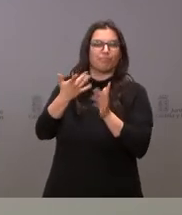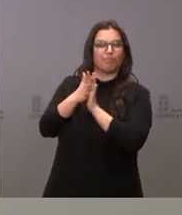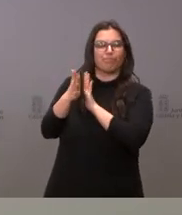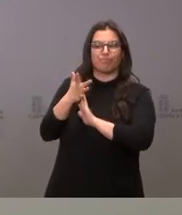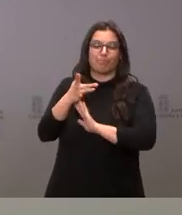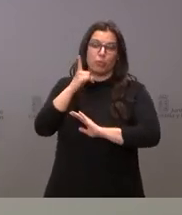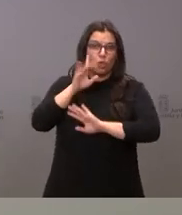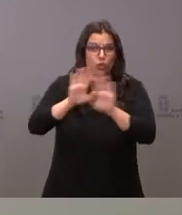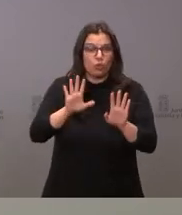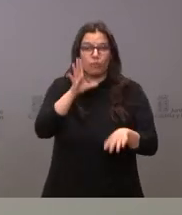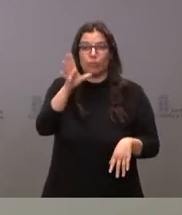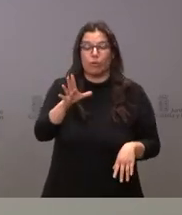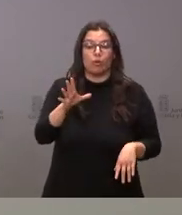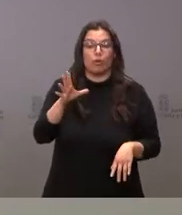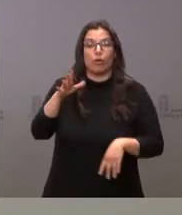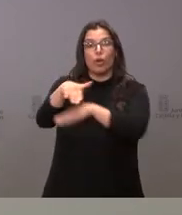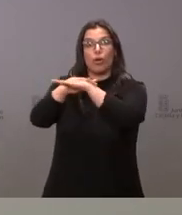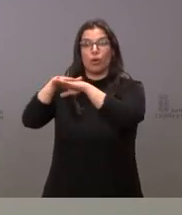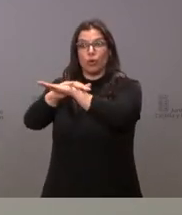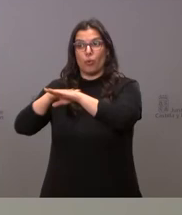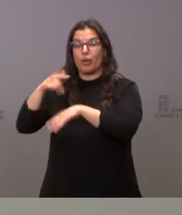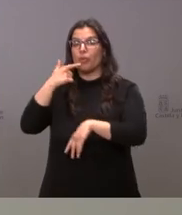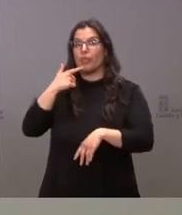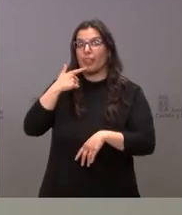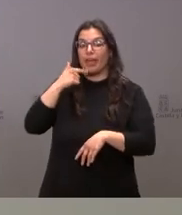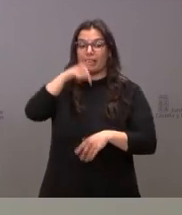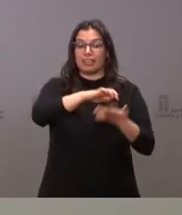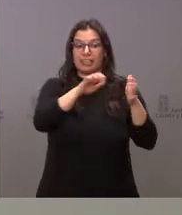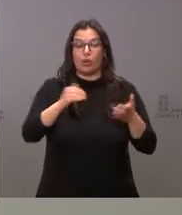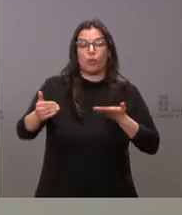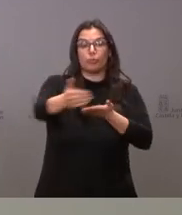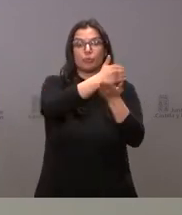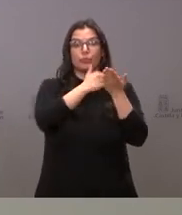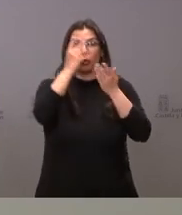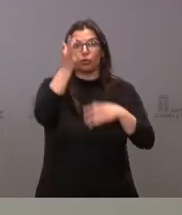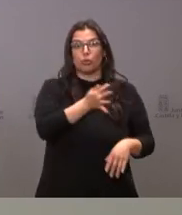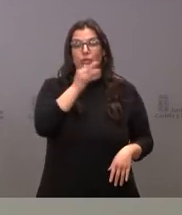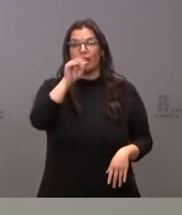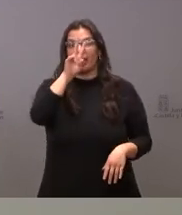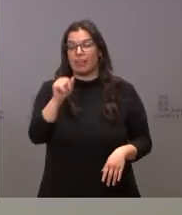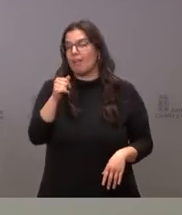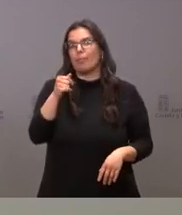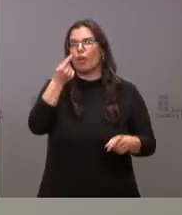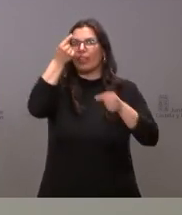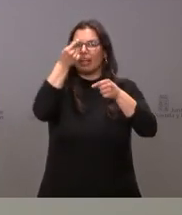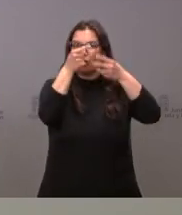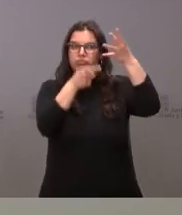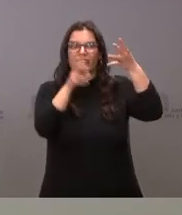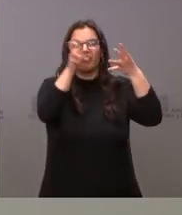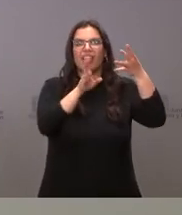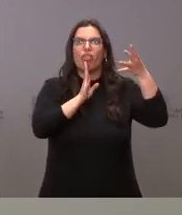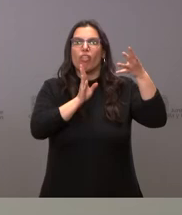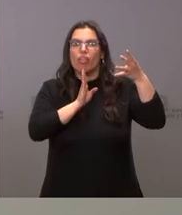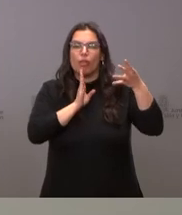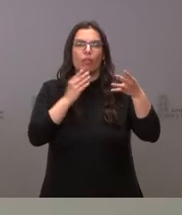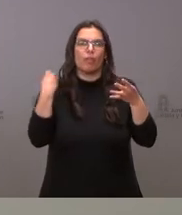remitirnos el impacto de la recaudación del IVA en Castilla y León pero no nos detalla tampoco cada una de las fuentes ni de las CENAES